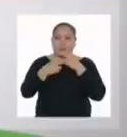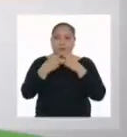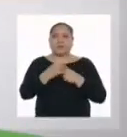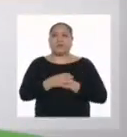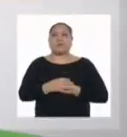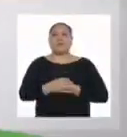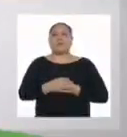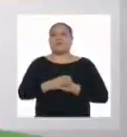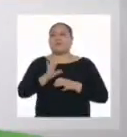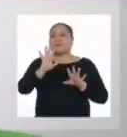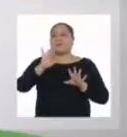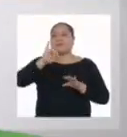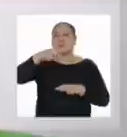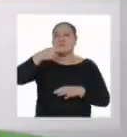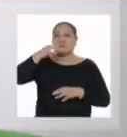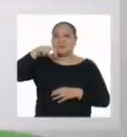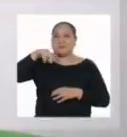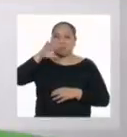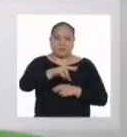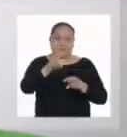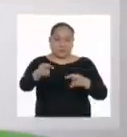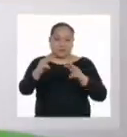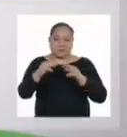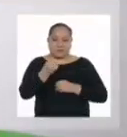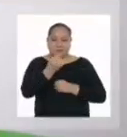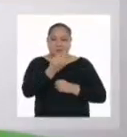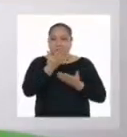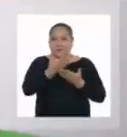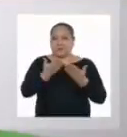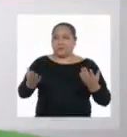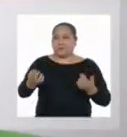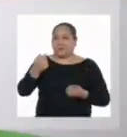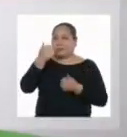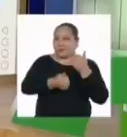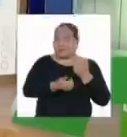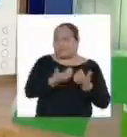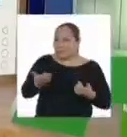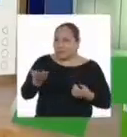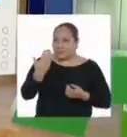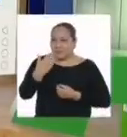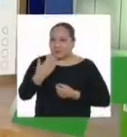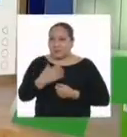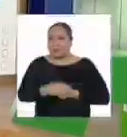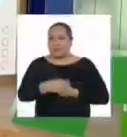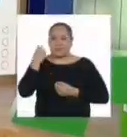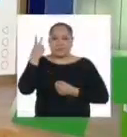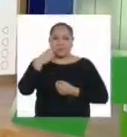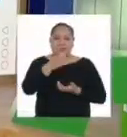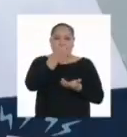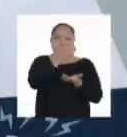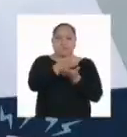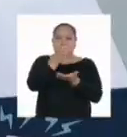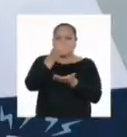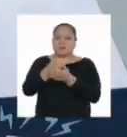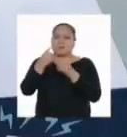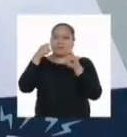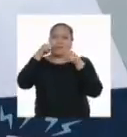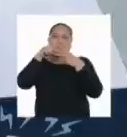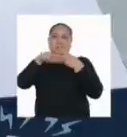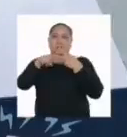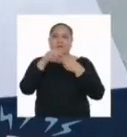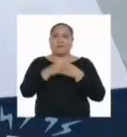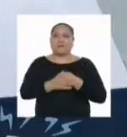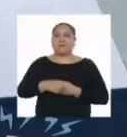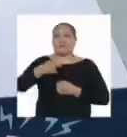Mira, Jonathan, en esa mesa hay algunos elementos. ¿Cuáles son? Aquí veo un par de vasitos transparentes.